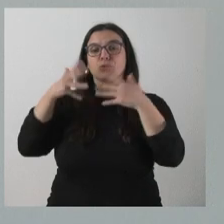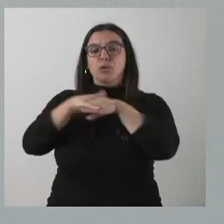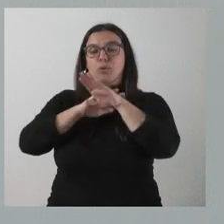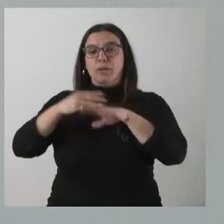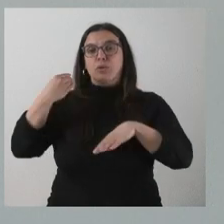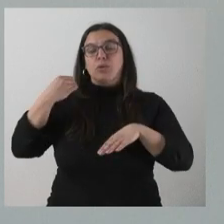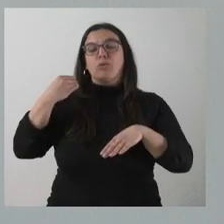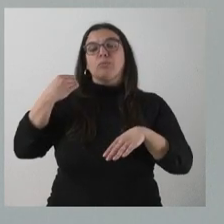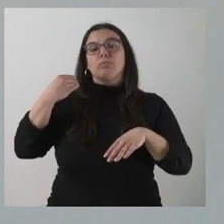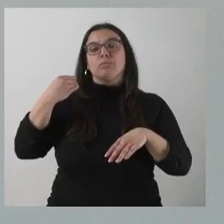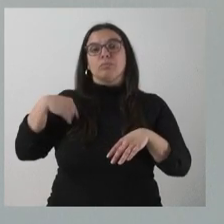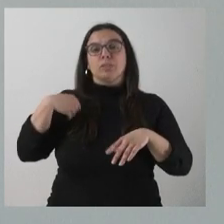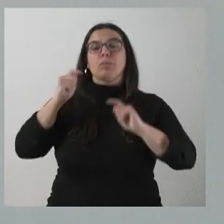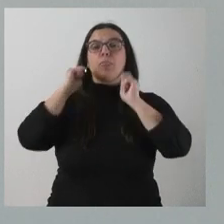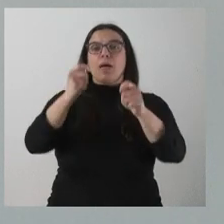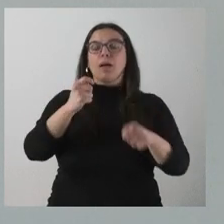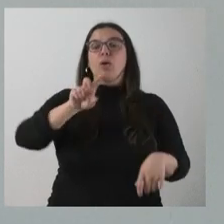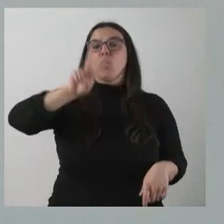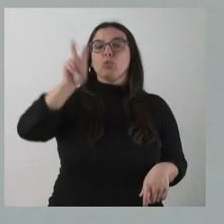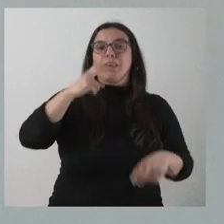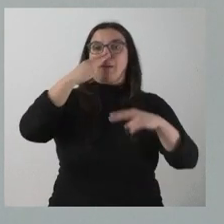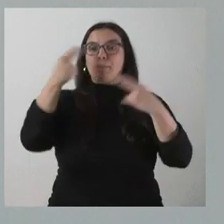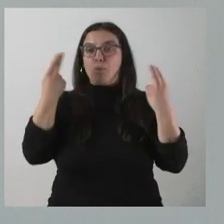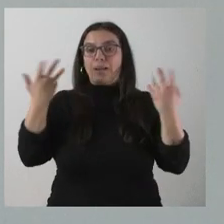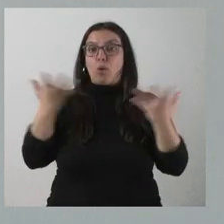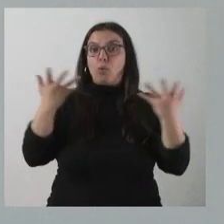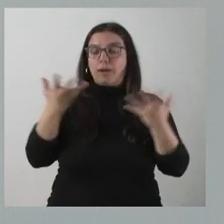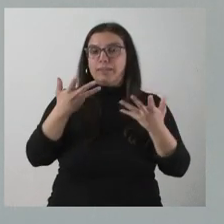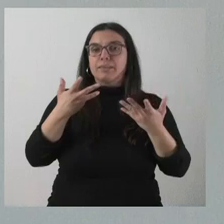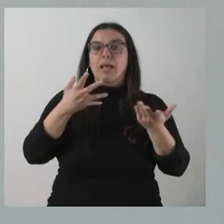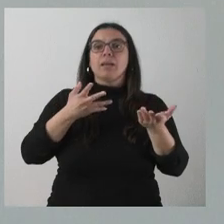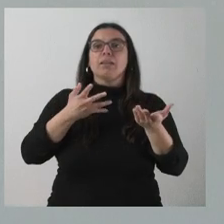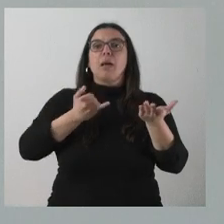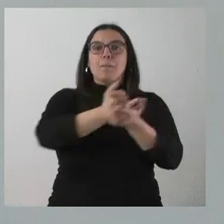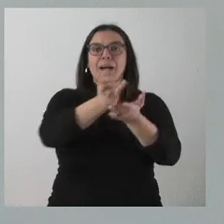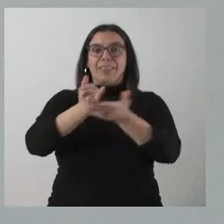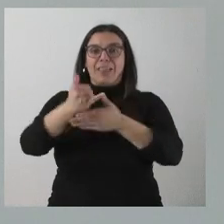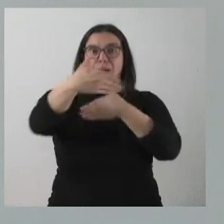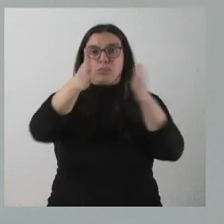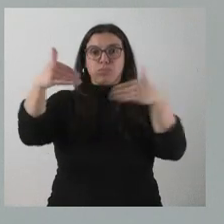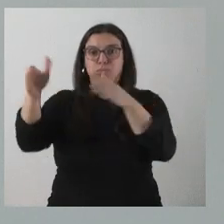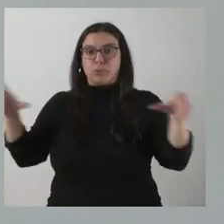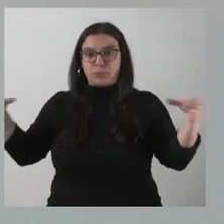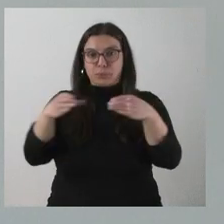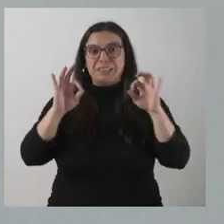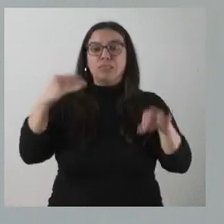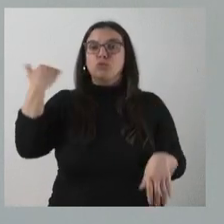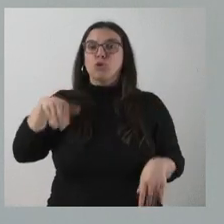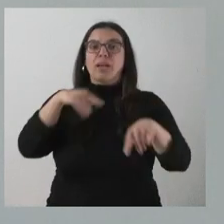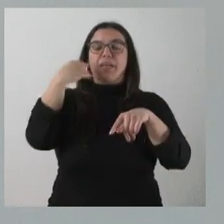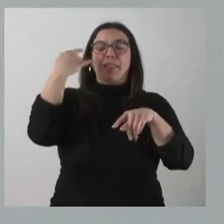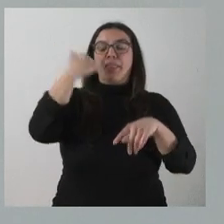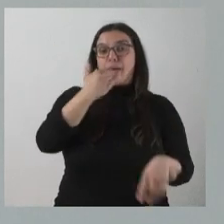Consejería de Utilidad Pública y Urgente Ejecución, diversas concentraciones parcelarias en Soria y en Zamora. Se trata de